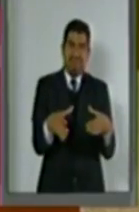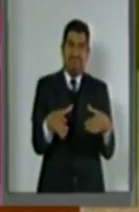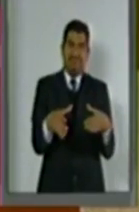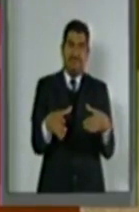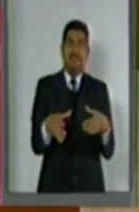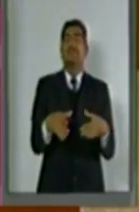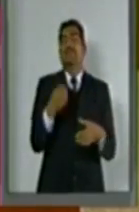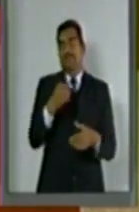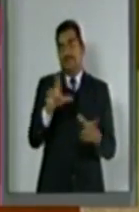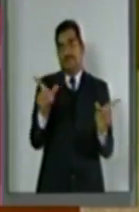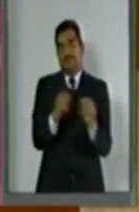Es cuanto, señor Presidente.